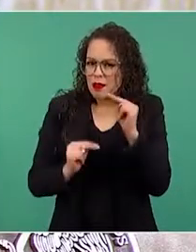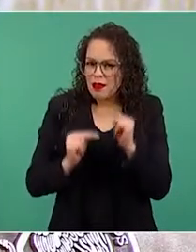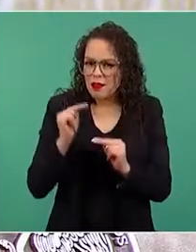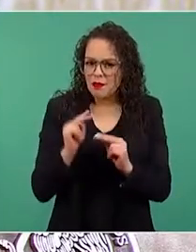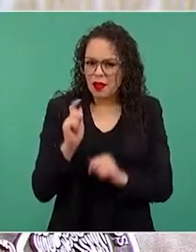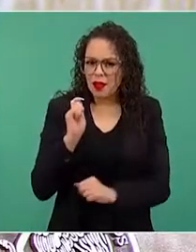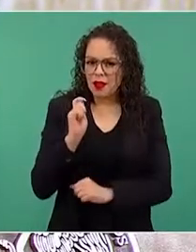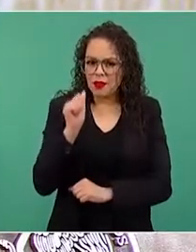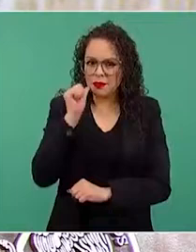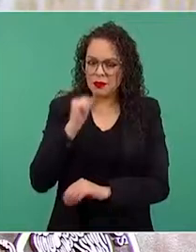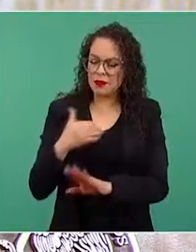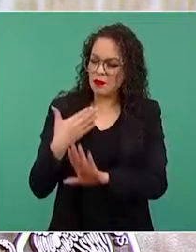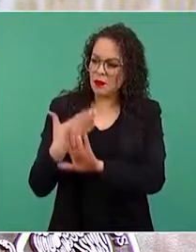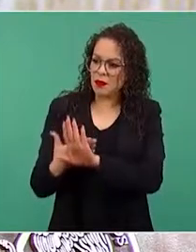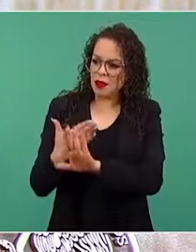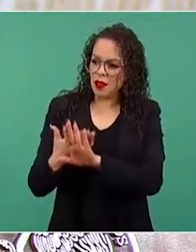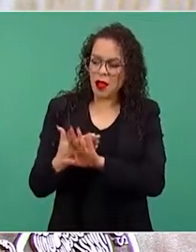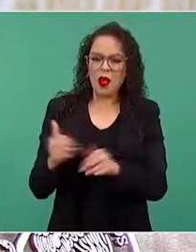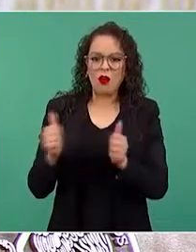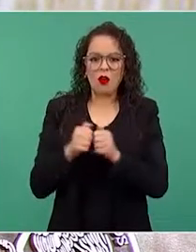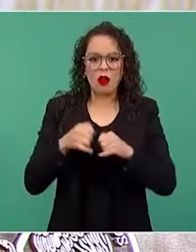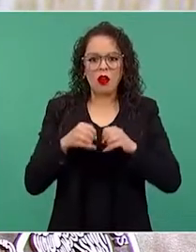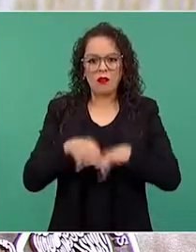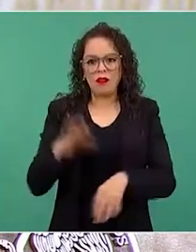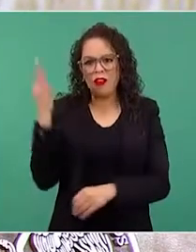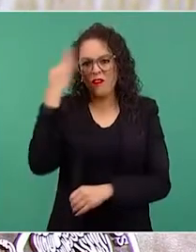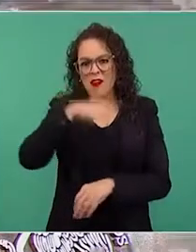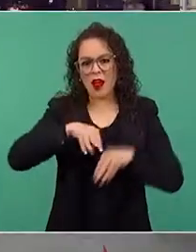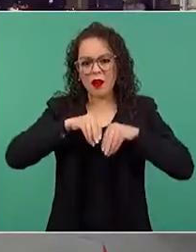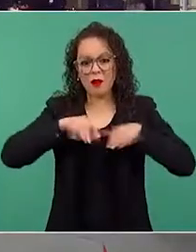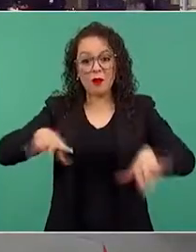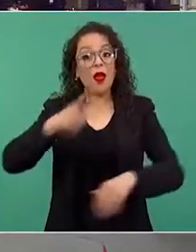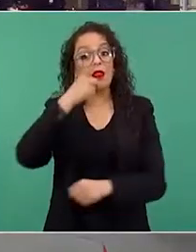noticias falsas disfrazadas de análisis.